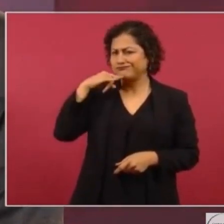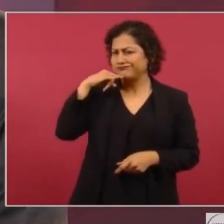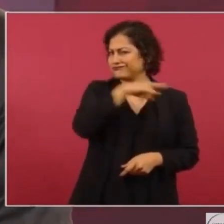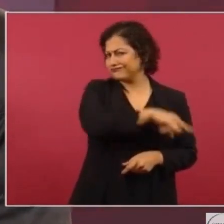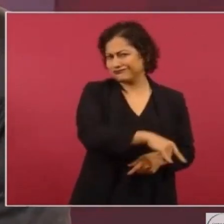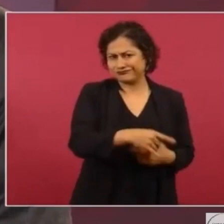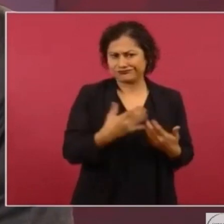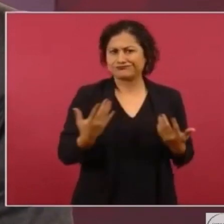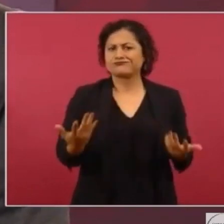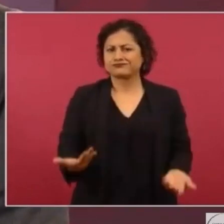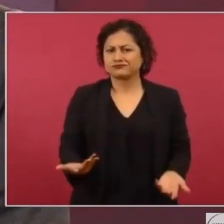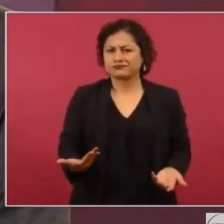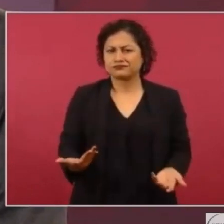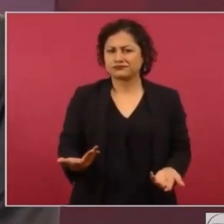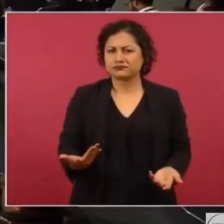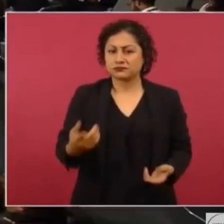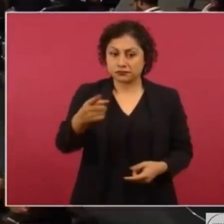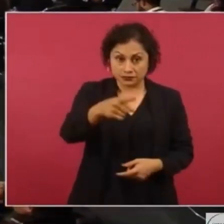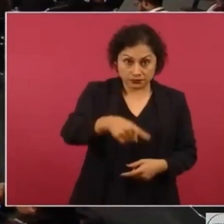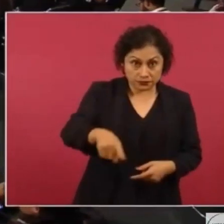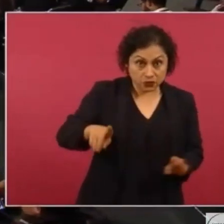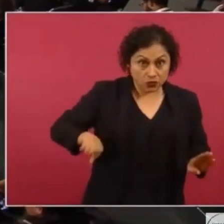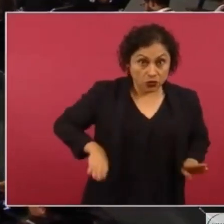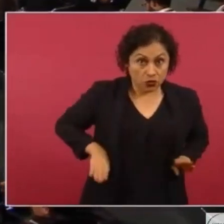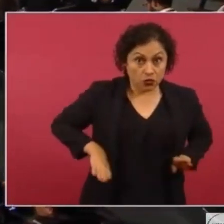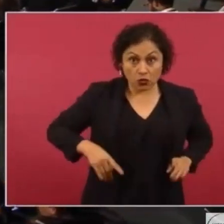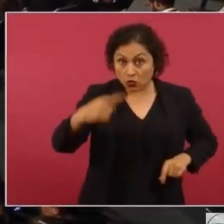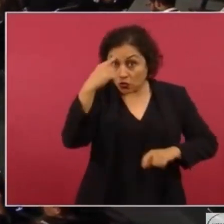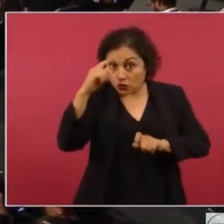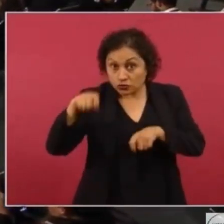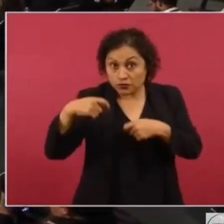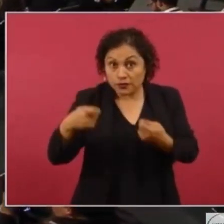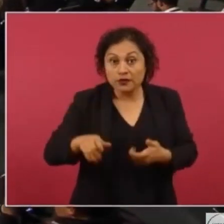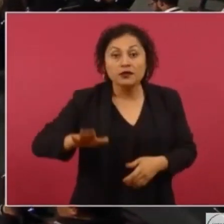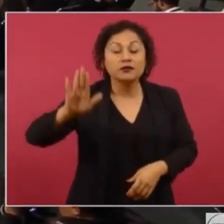pero aquí no hay conservadores ¿verdad? A ver que levante la mano el que es conservador